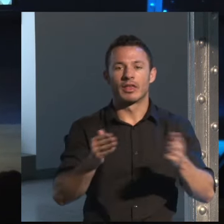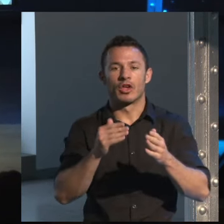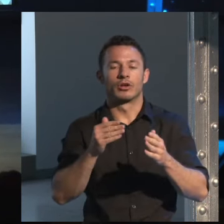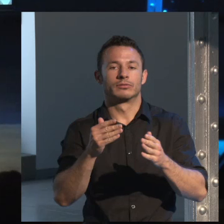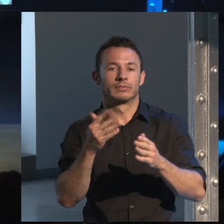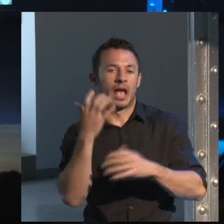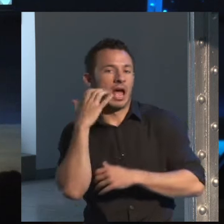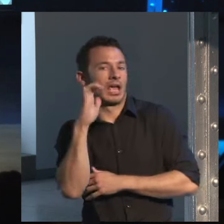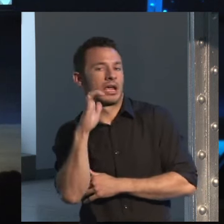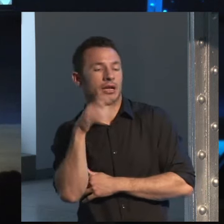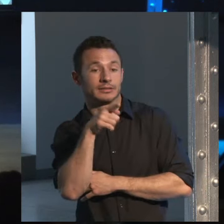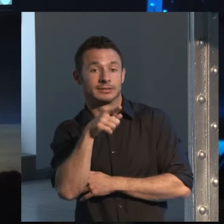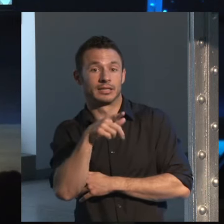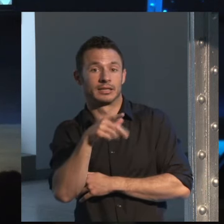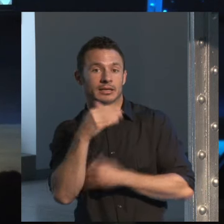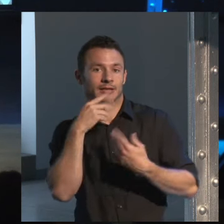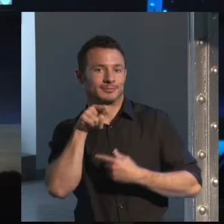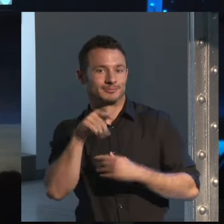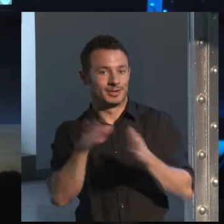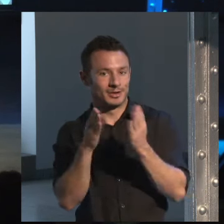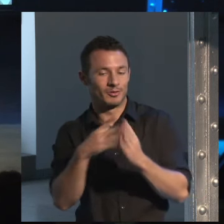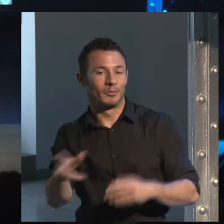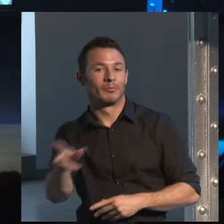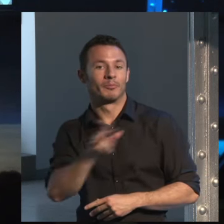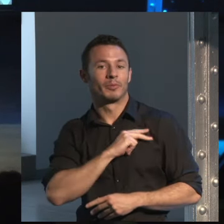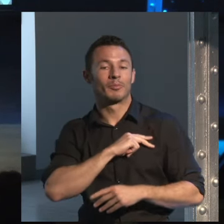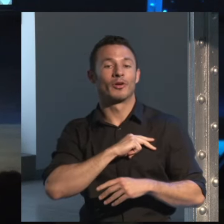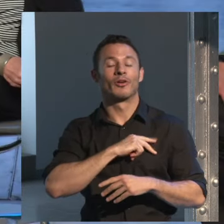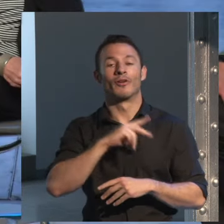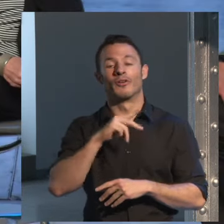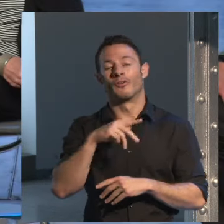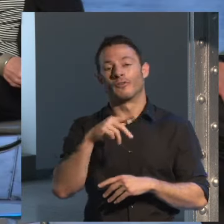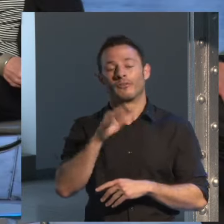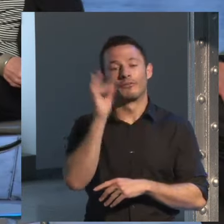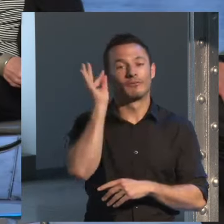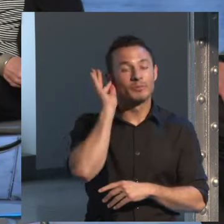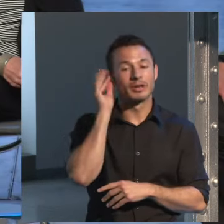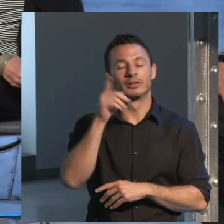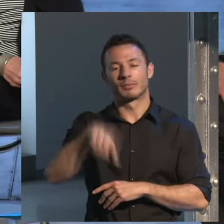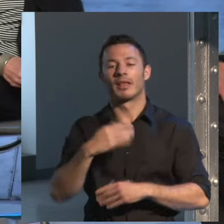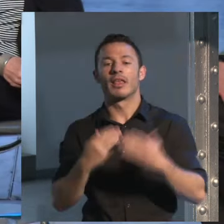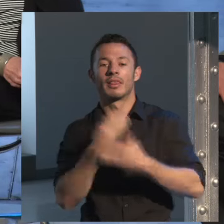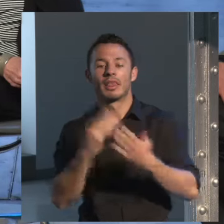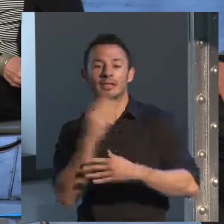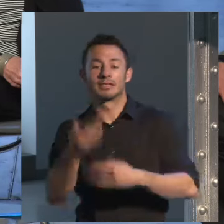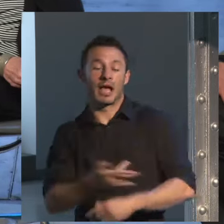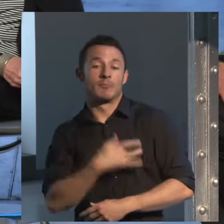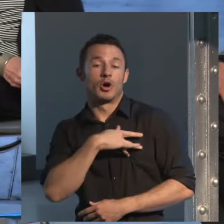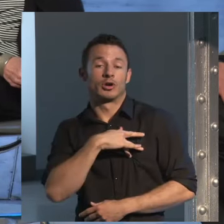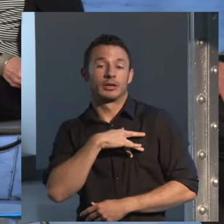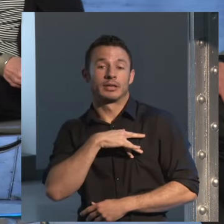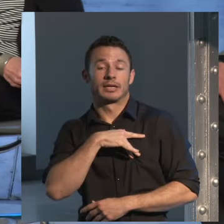ganó el premio femenino Lumen en 1997, también ha publicado Días de amor y engaño, que es una novela que yo